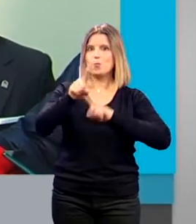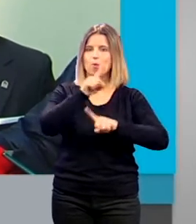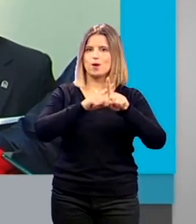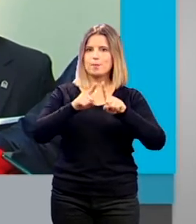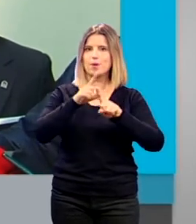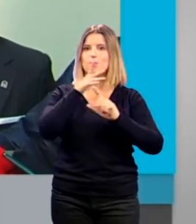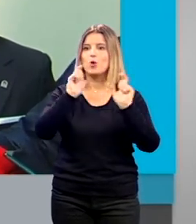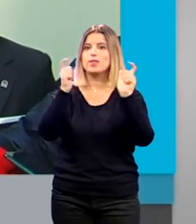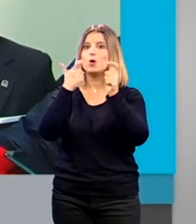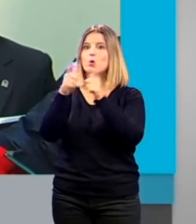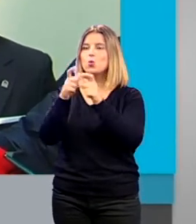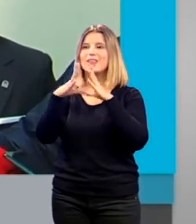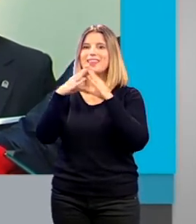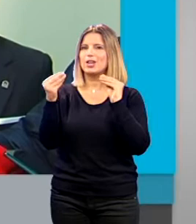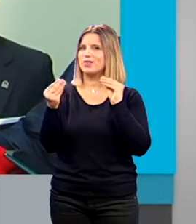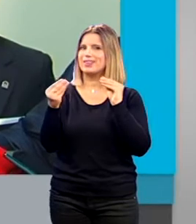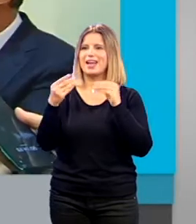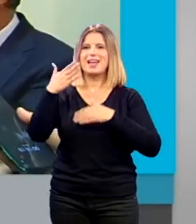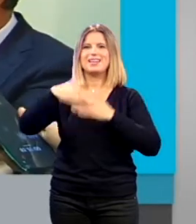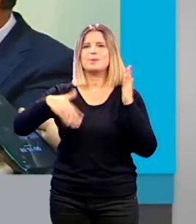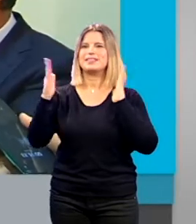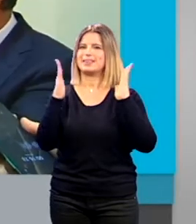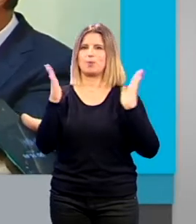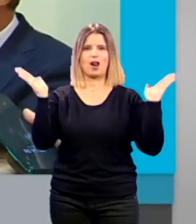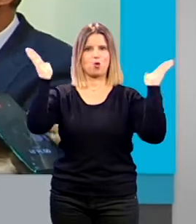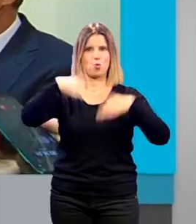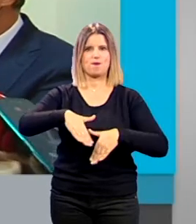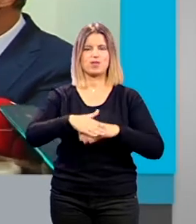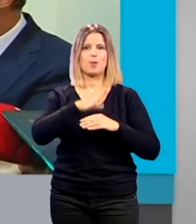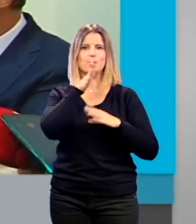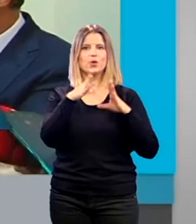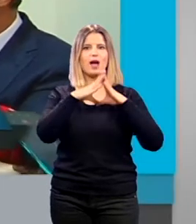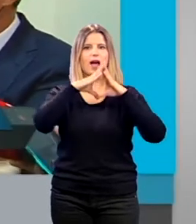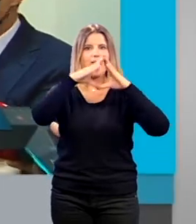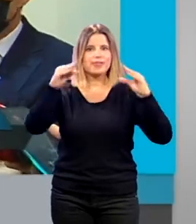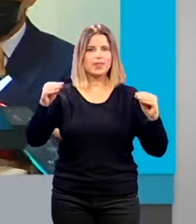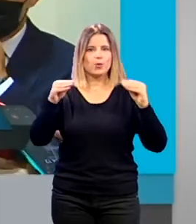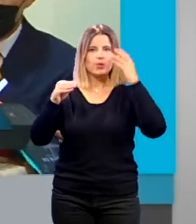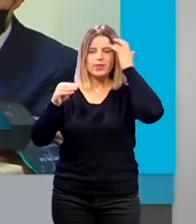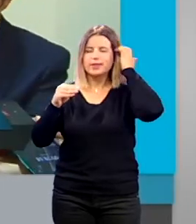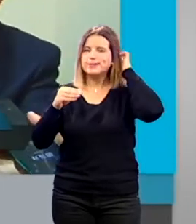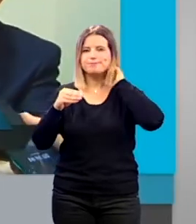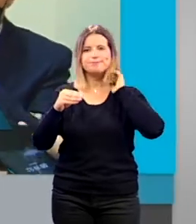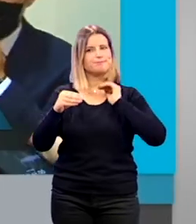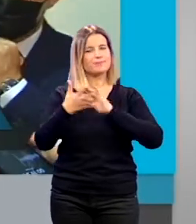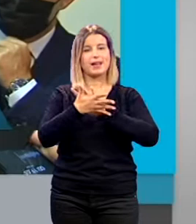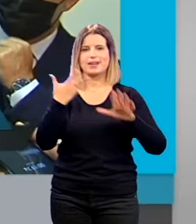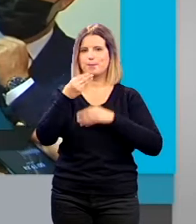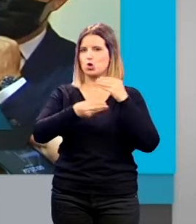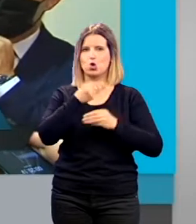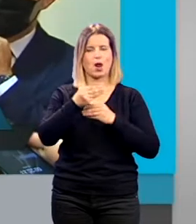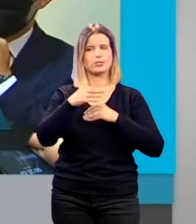la Junta de Andalucía no había puesto límite temporal Andalucía no se ha movido rápido en esa petición del pasaporte